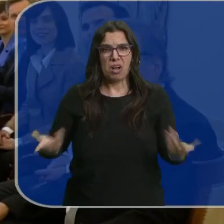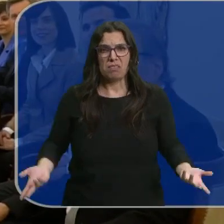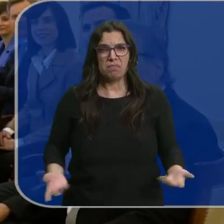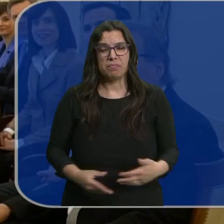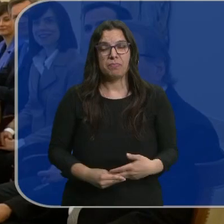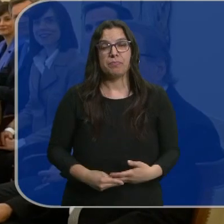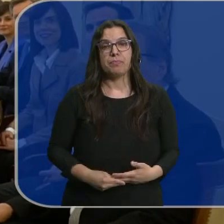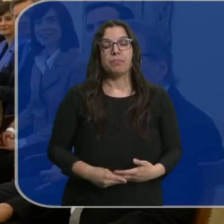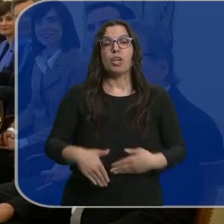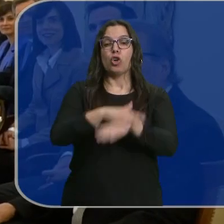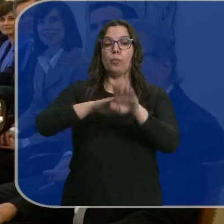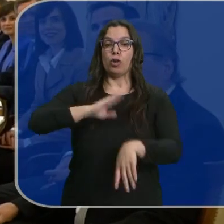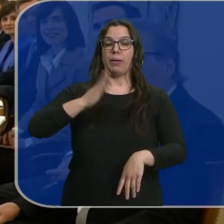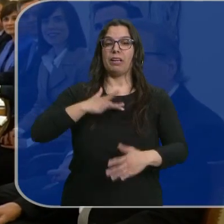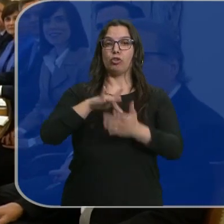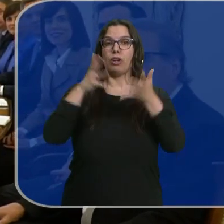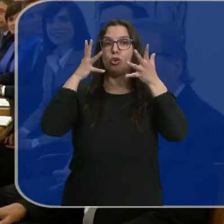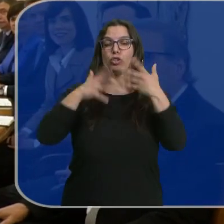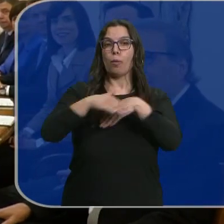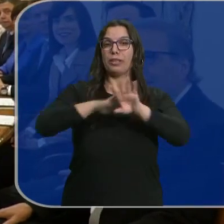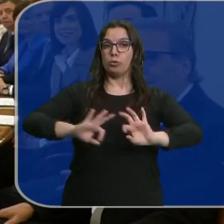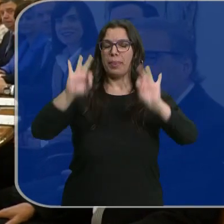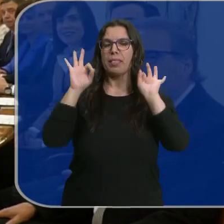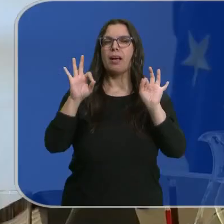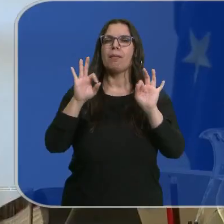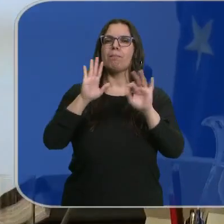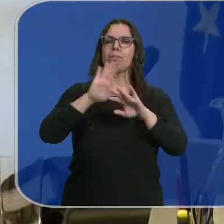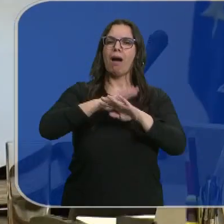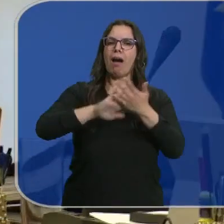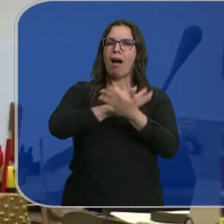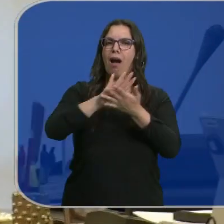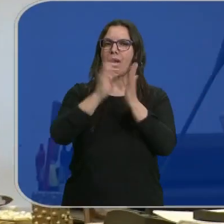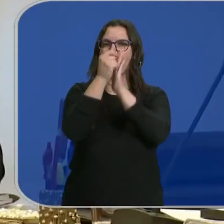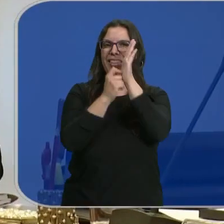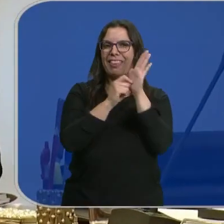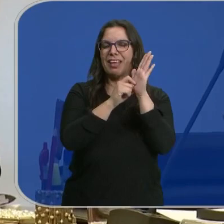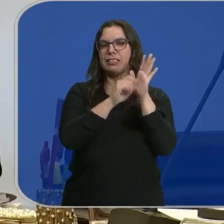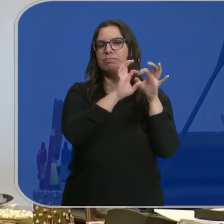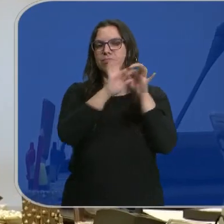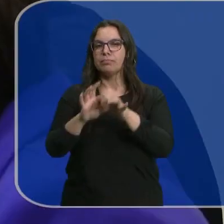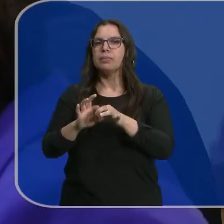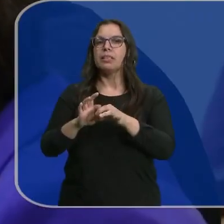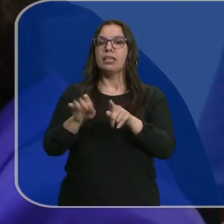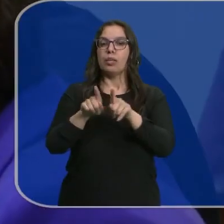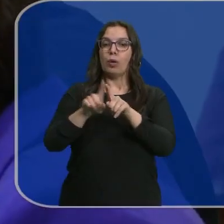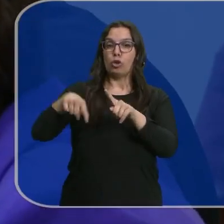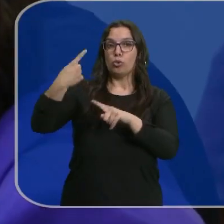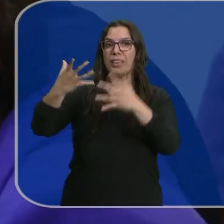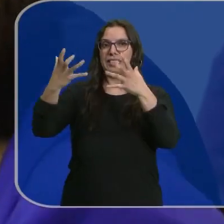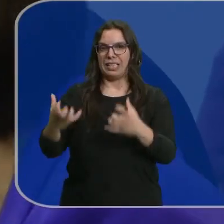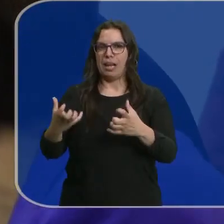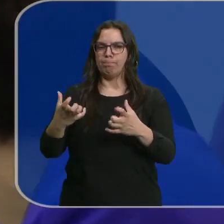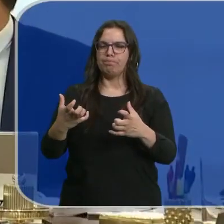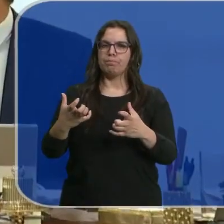El gobierno celebrará mañana un Consejo de Ministros extraordinario para abordar un conjunto de medidas que hagan frente a las consecuencias de la sequía.